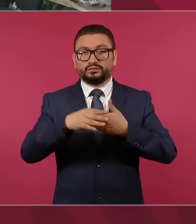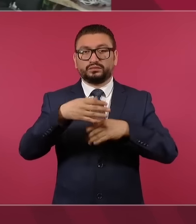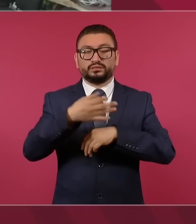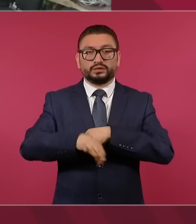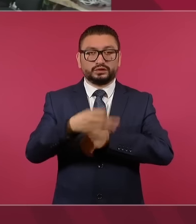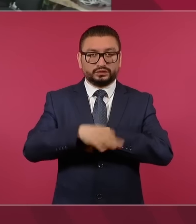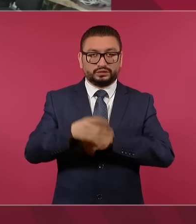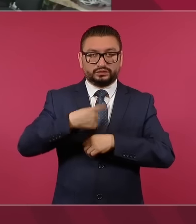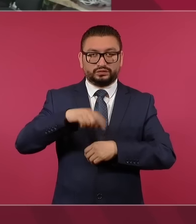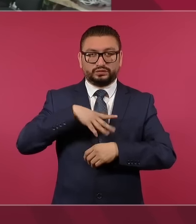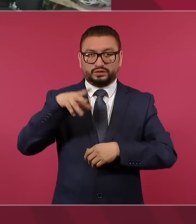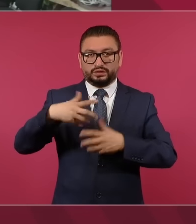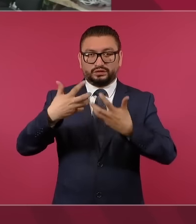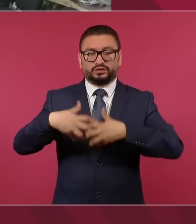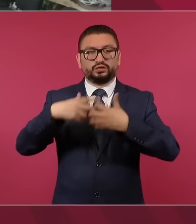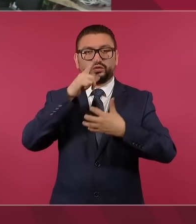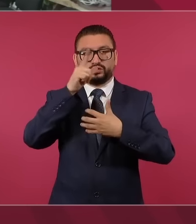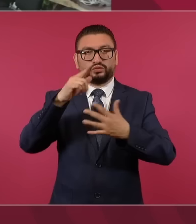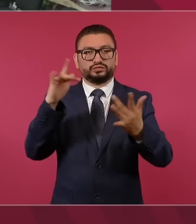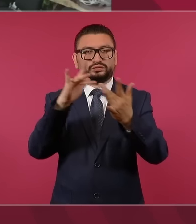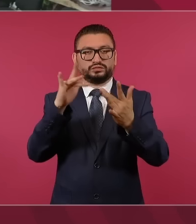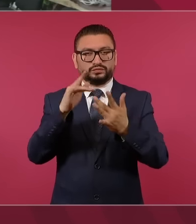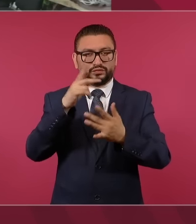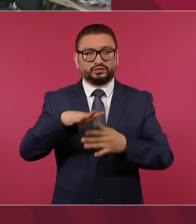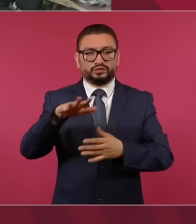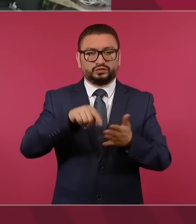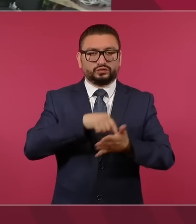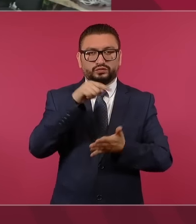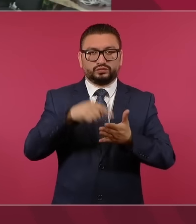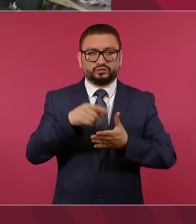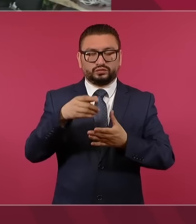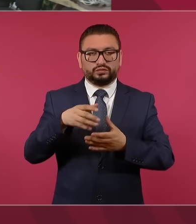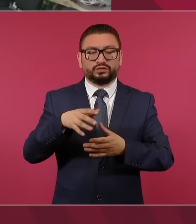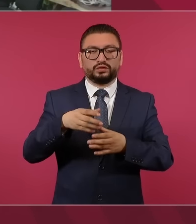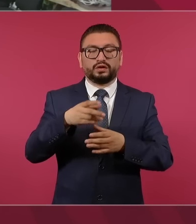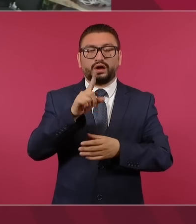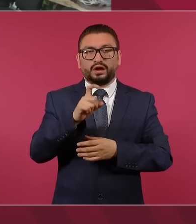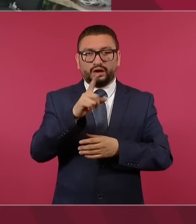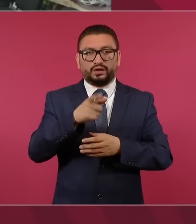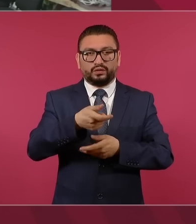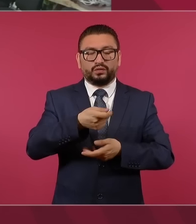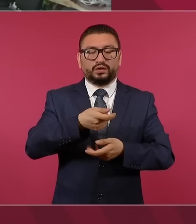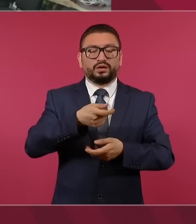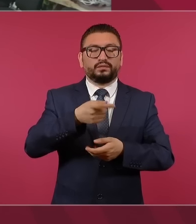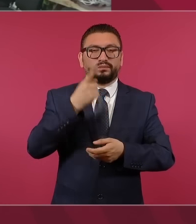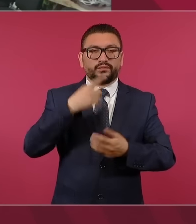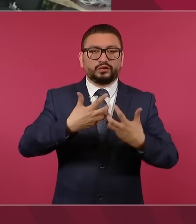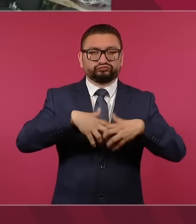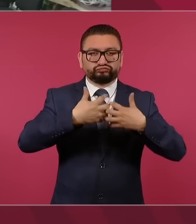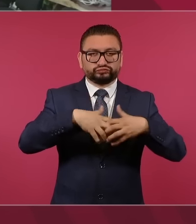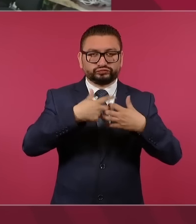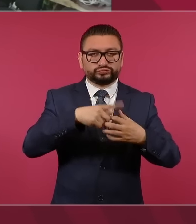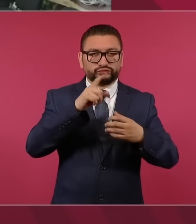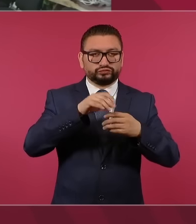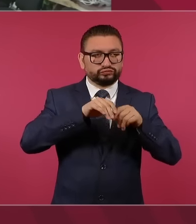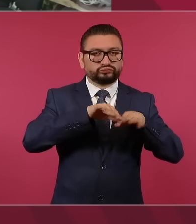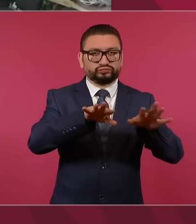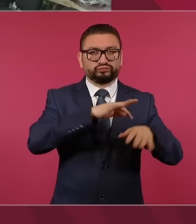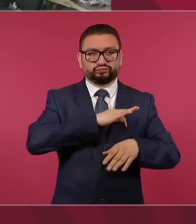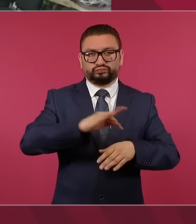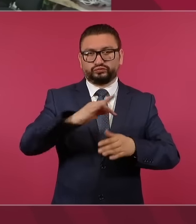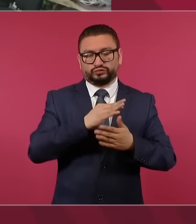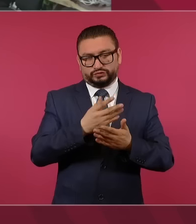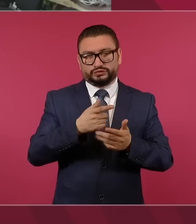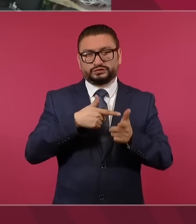plantas de luz en zonas de captadores, en zonas de pozos, para lugares como Cobá, en donde fue afectado, tuvieran agua